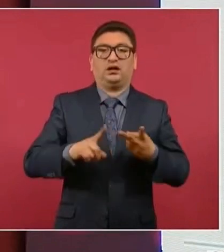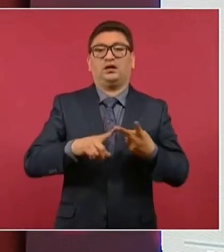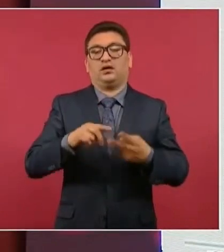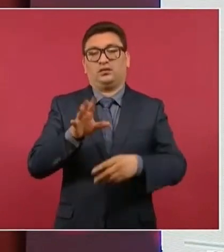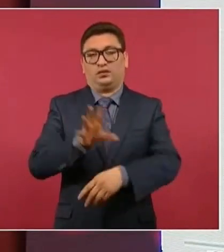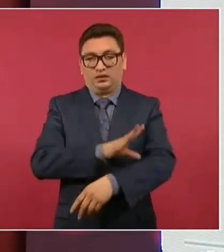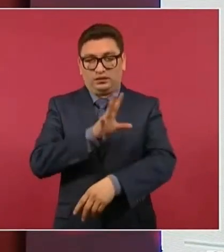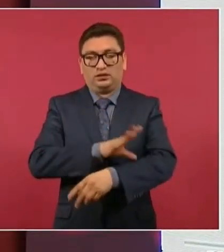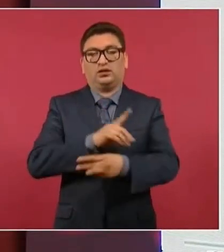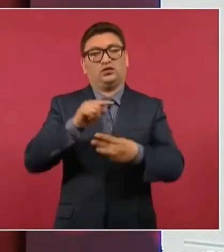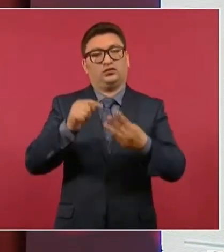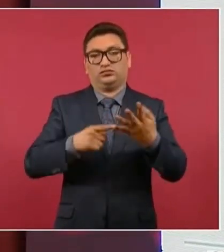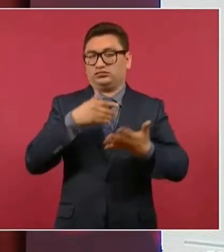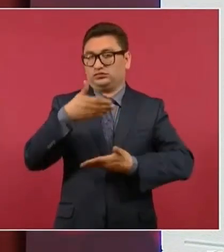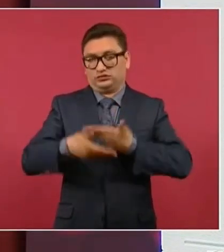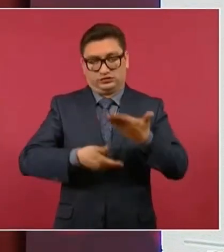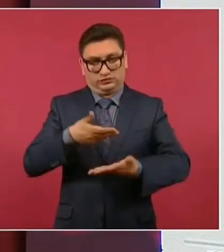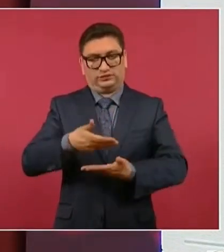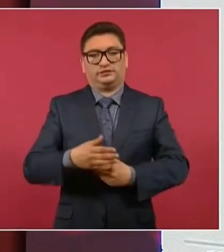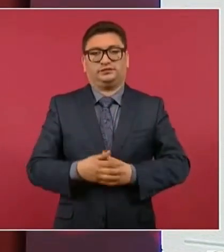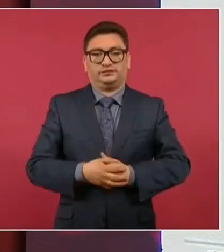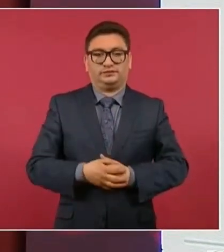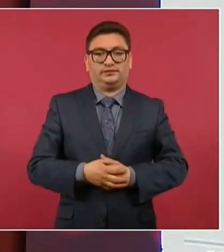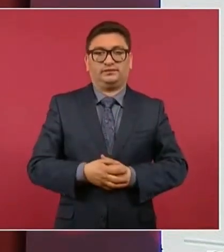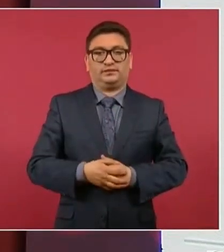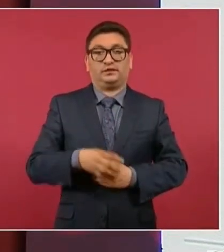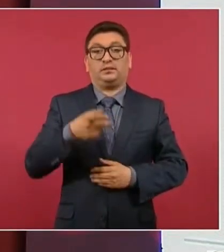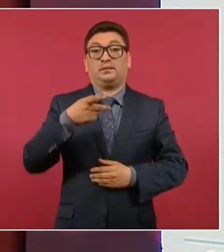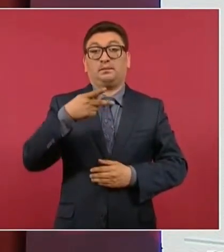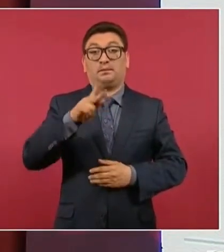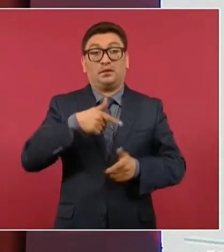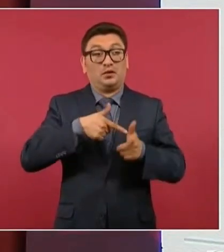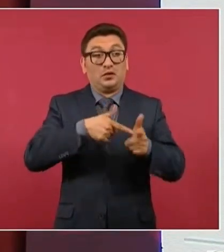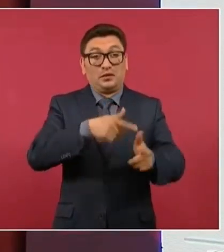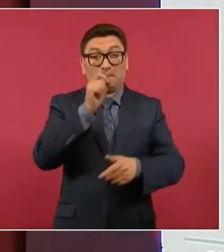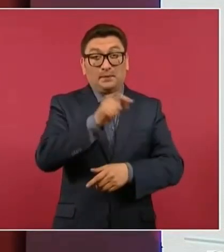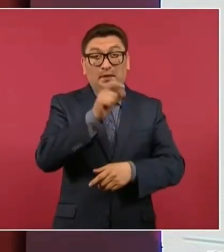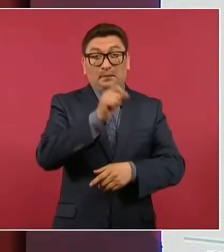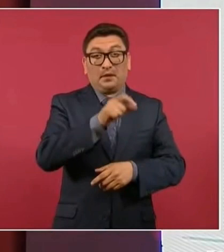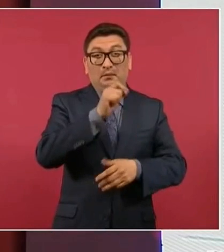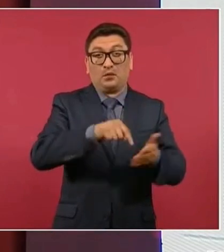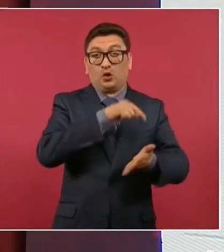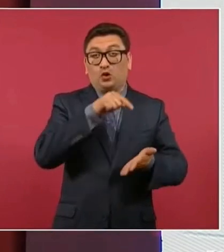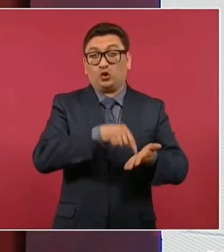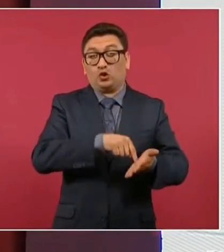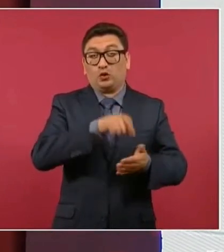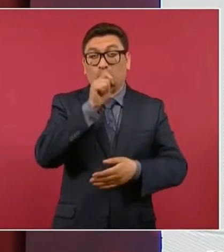los servicios, pero ya no seguir sobreexplotando